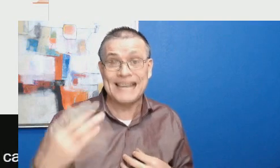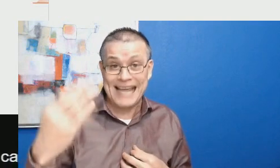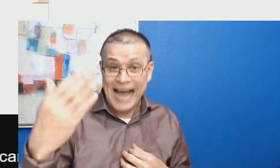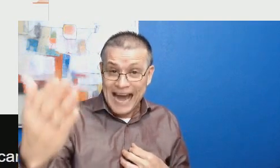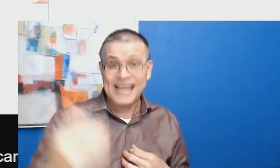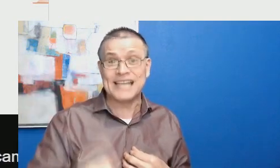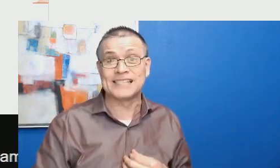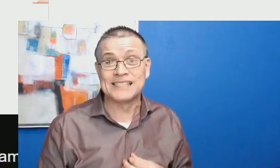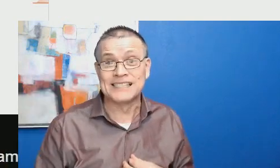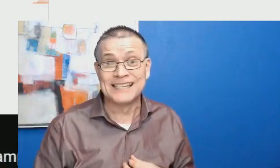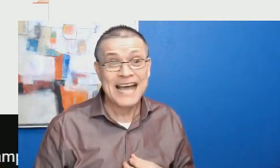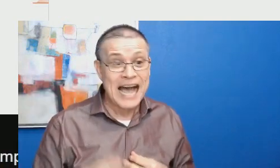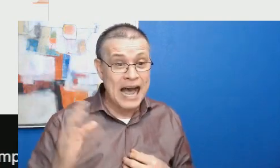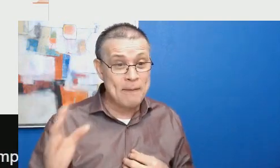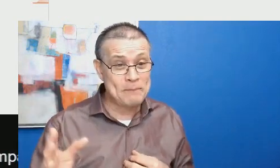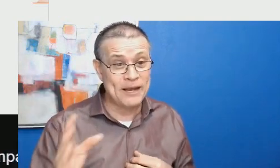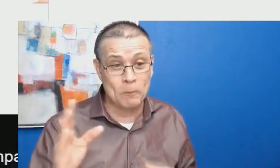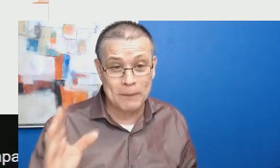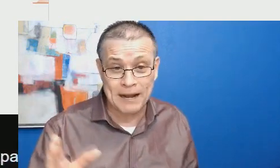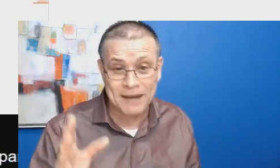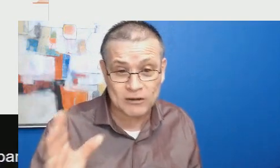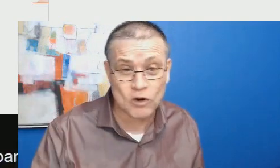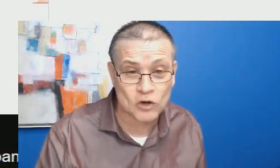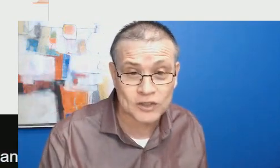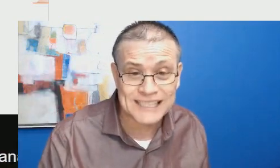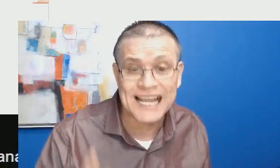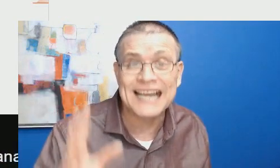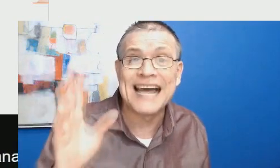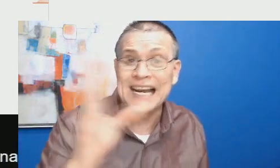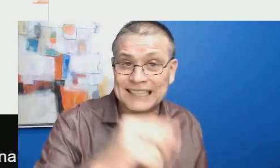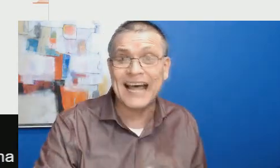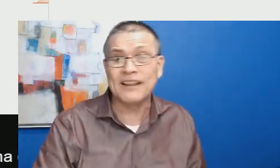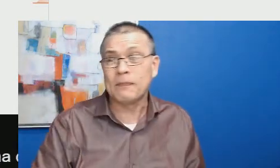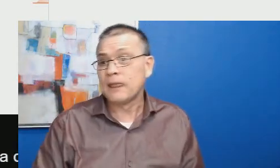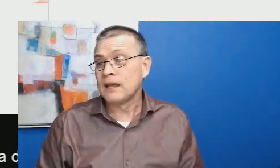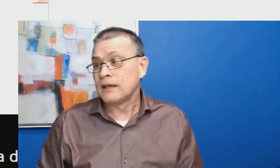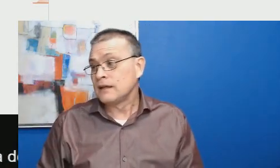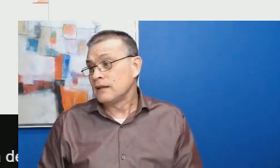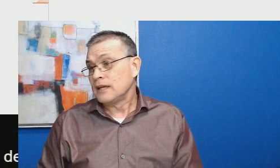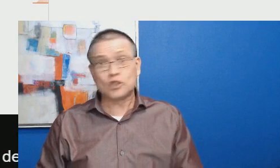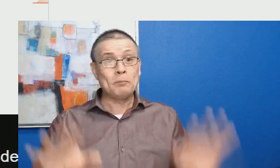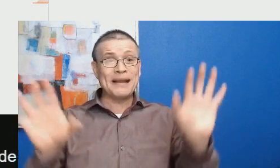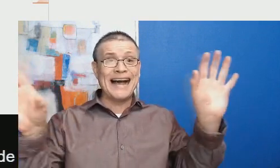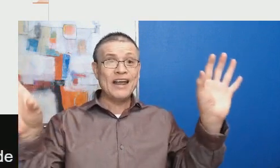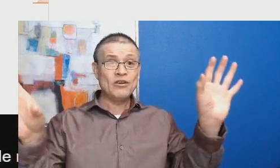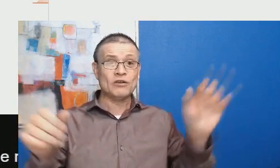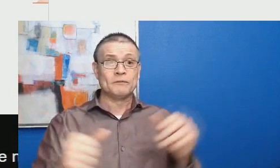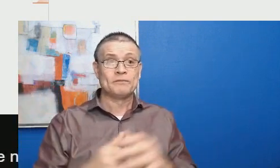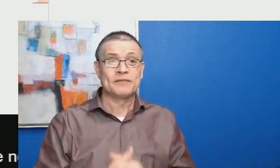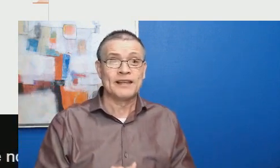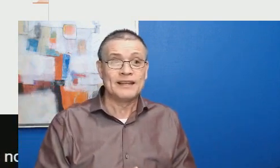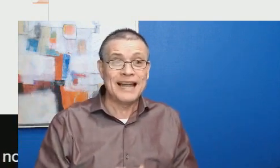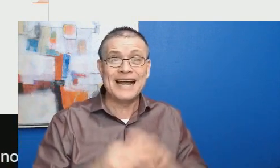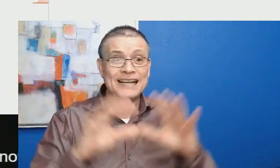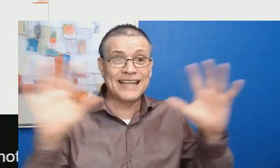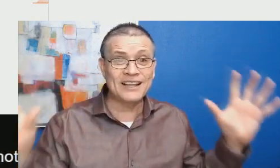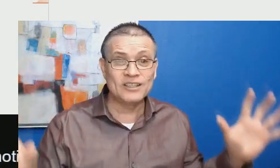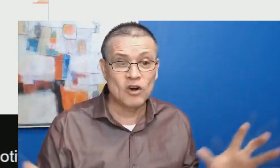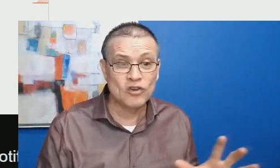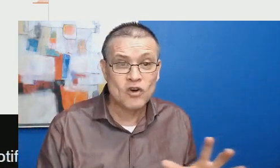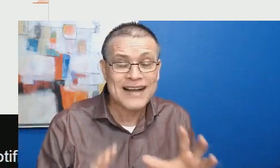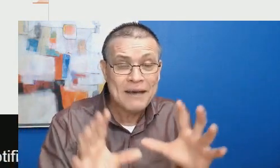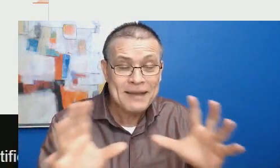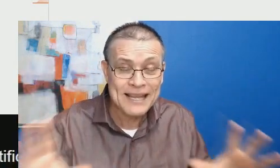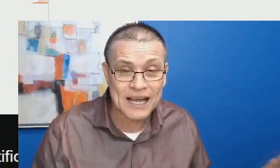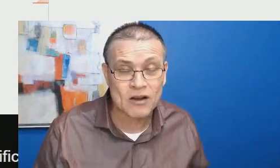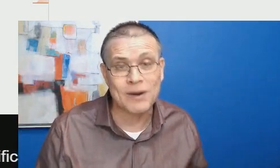personas leales. Ah, pero para Marco Cortés la lealtad es un pecado. La lealtad